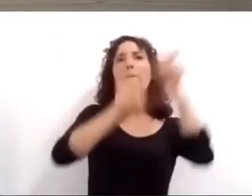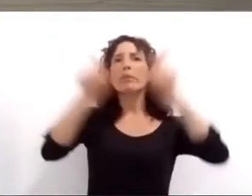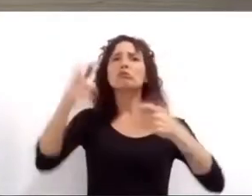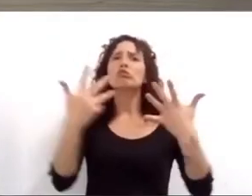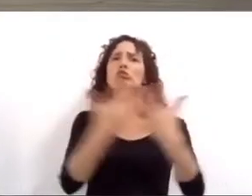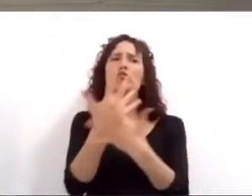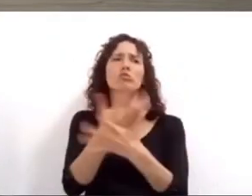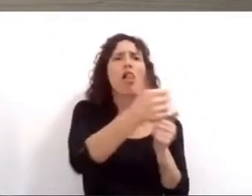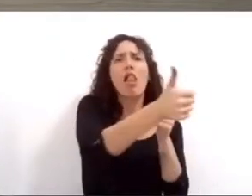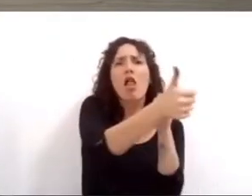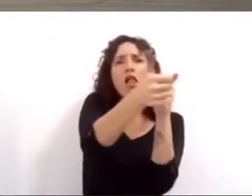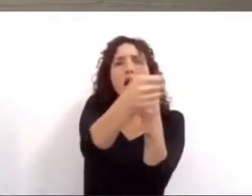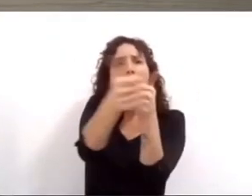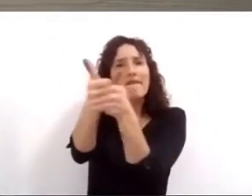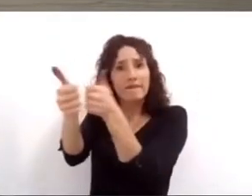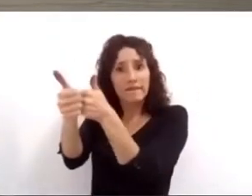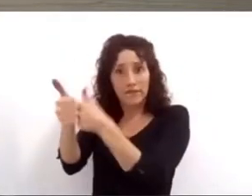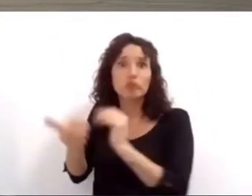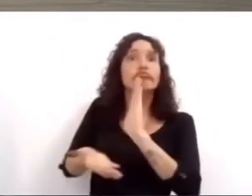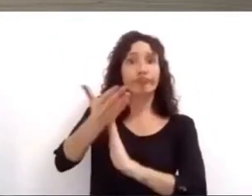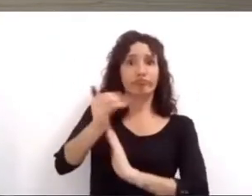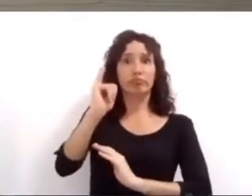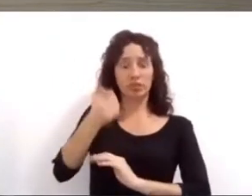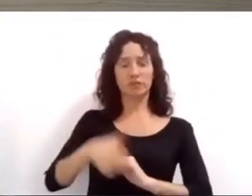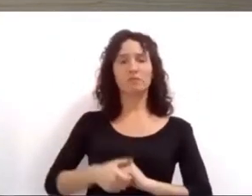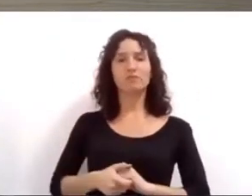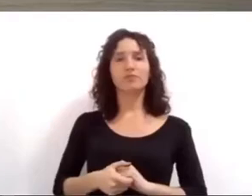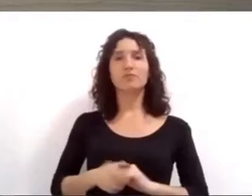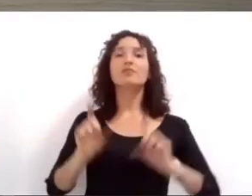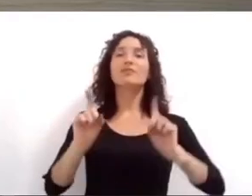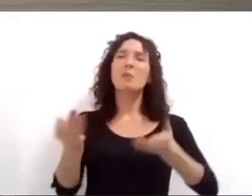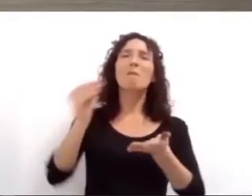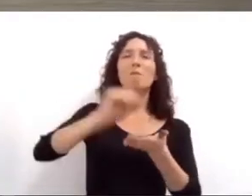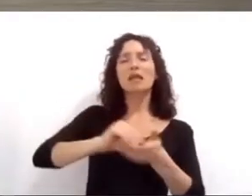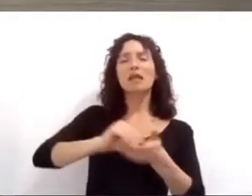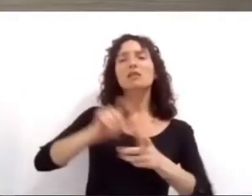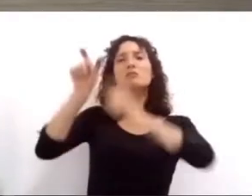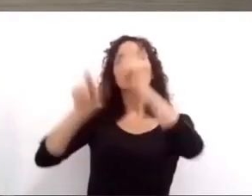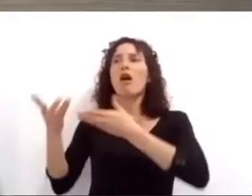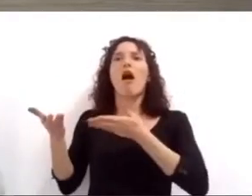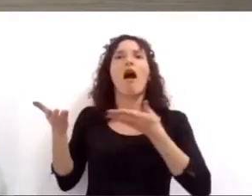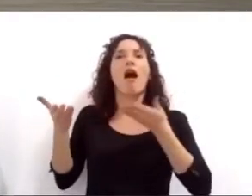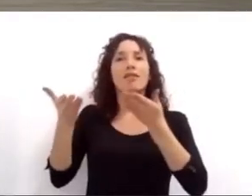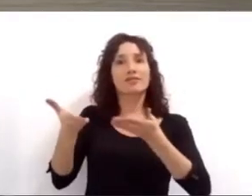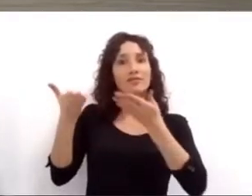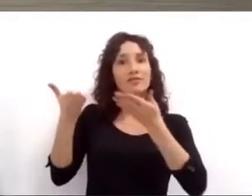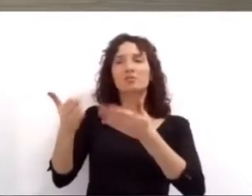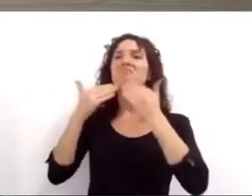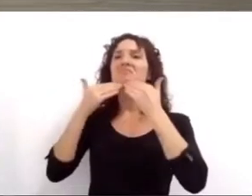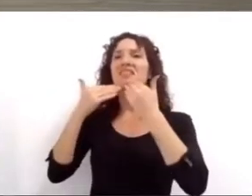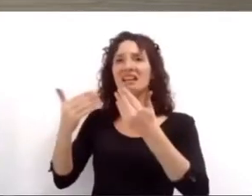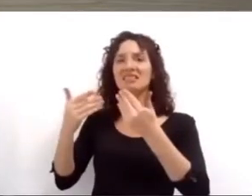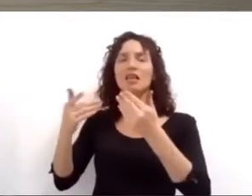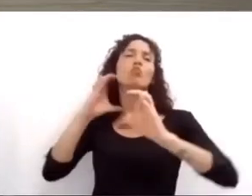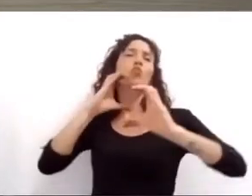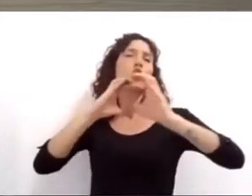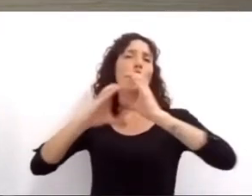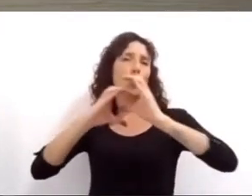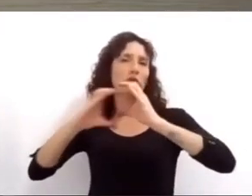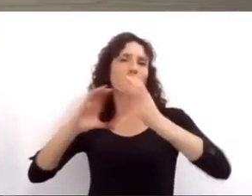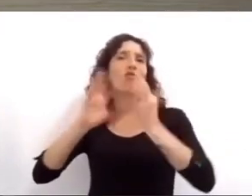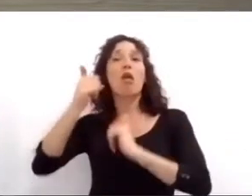y una parte importante de los pedidos de asistencia y asesoramiento llegó a través de este nuevo medio de comunicación